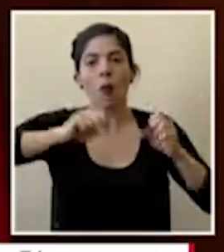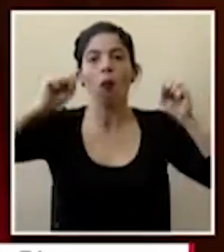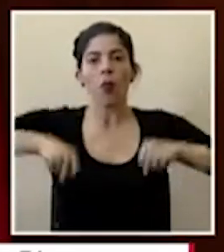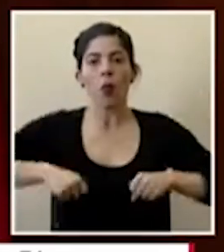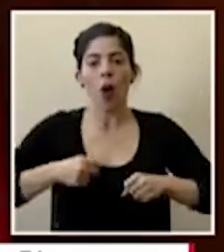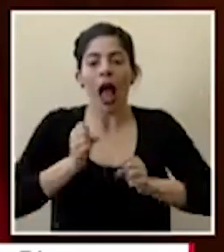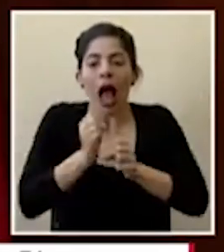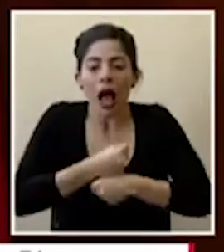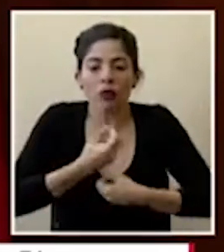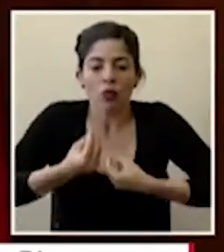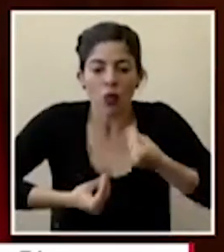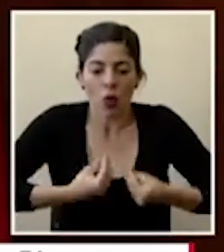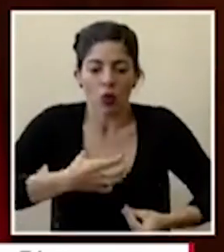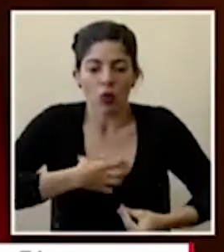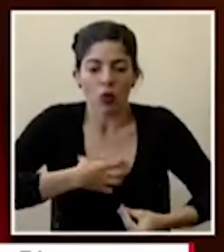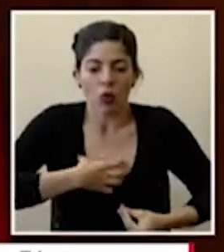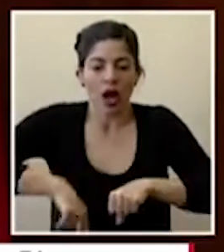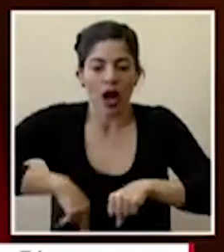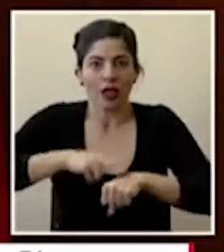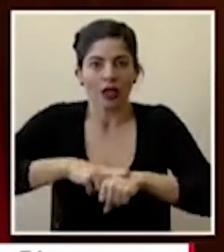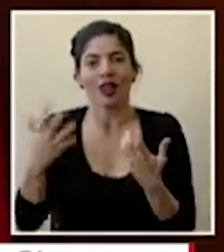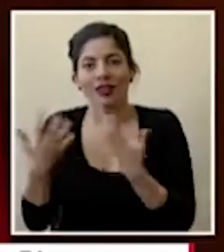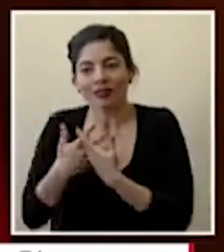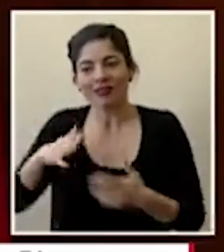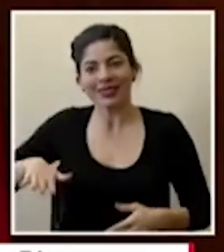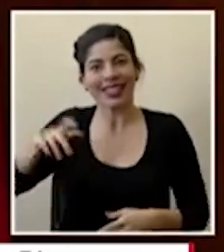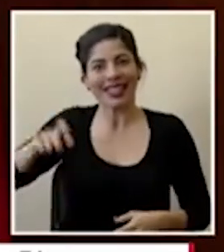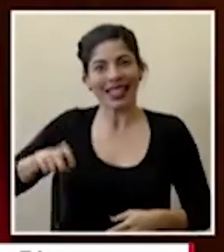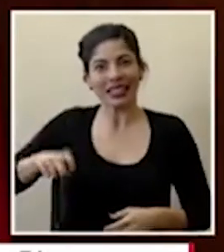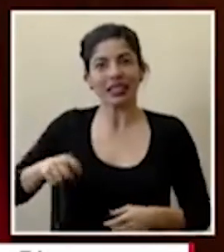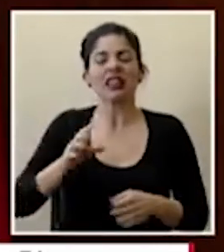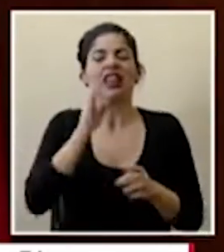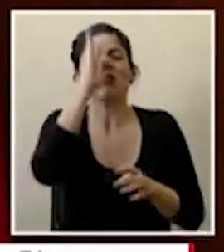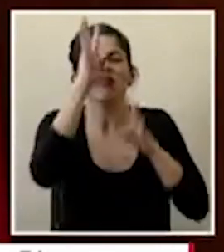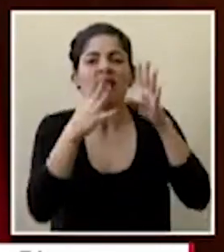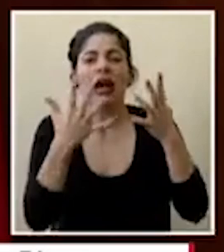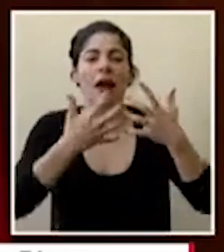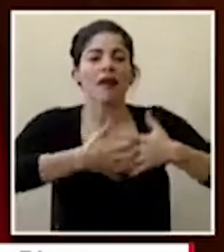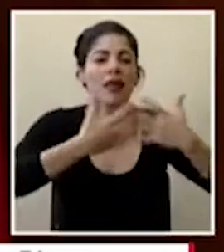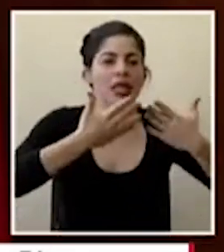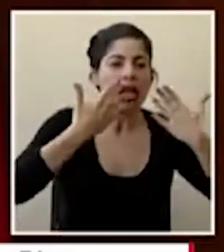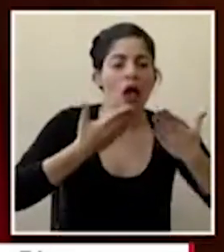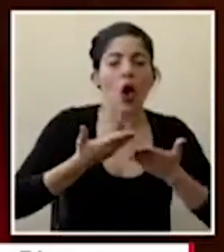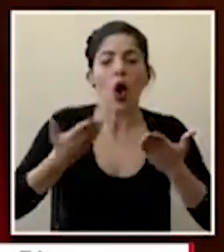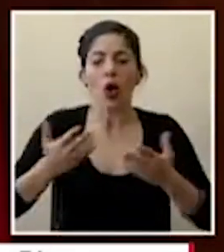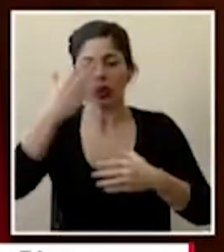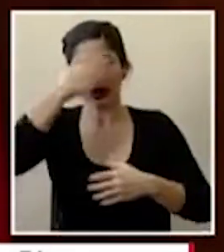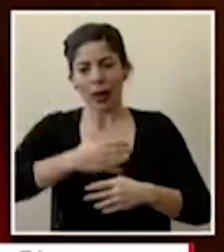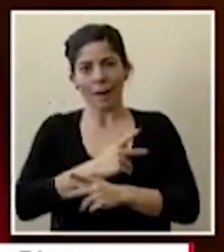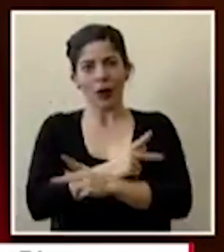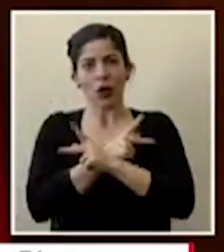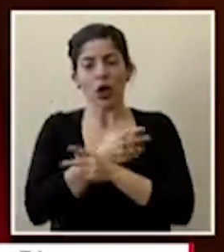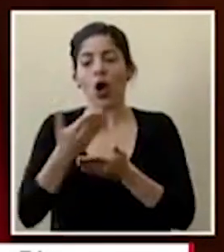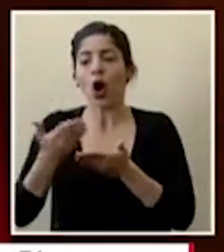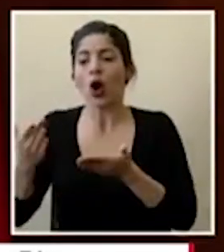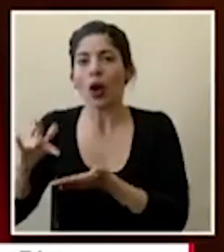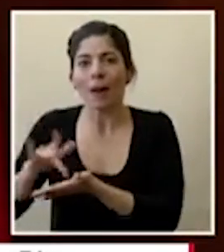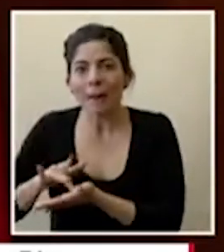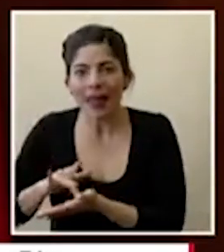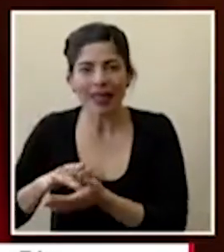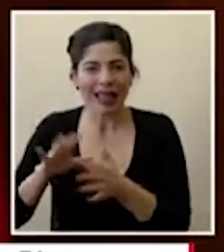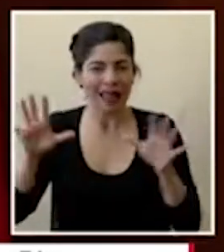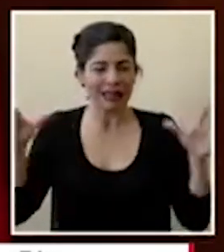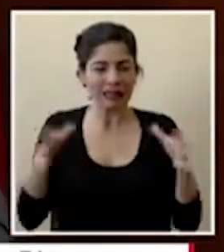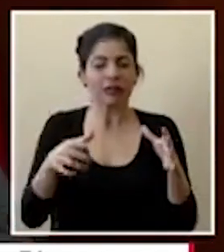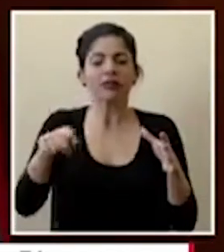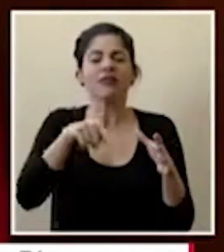nivel nacional ahí estamos trabajando en temas como ventiladores insumos de protección implementos médicos y la idea